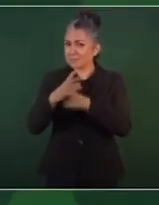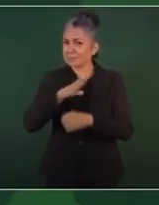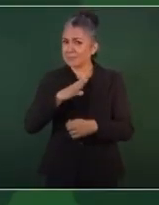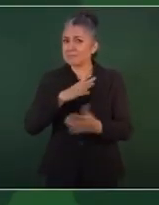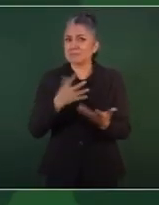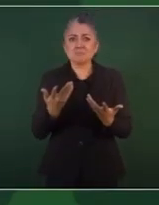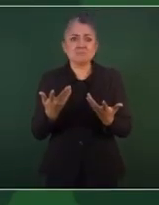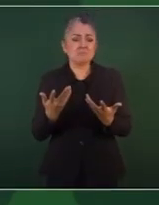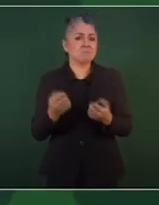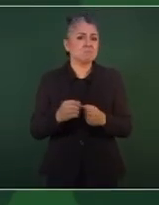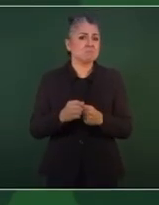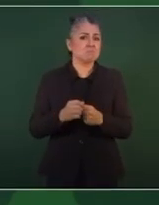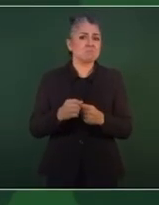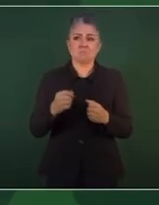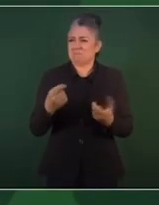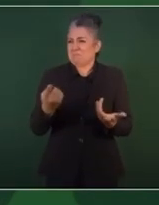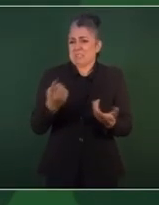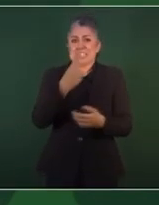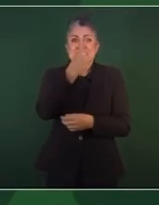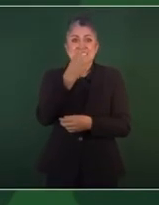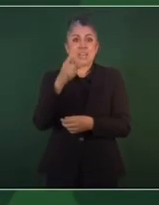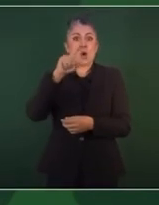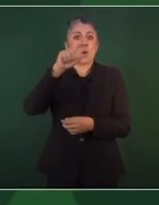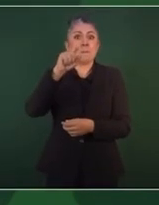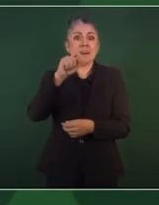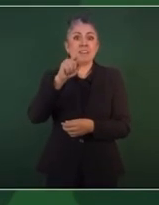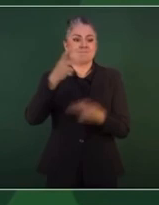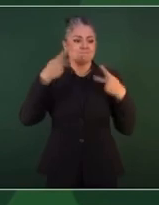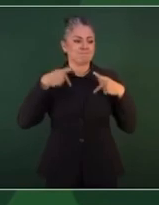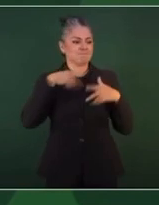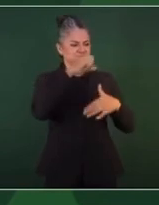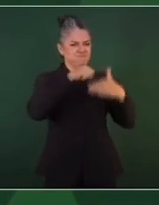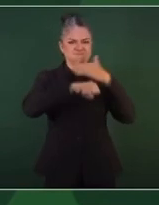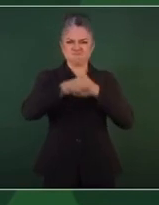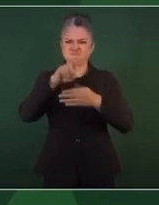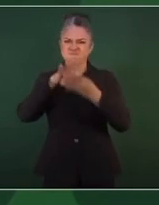120 detenidos,